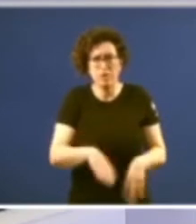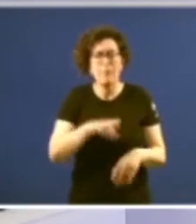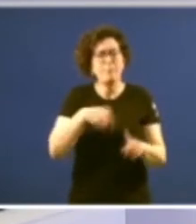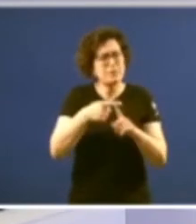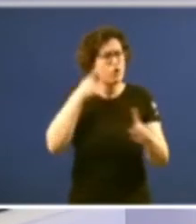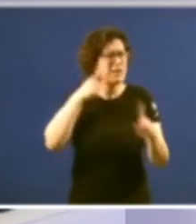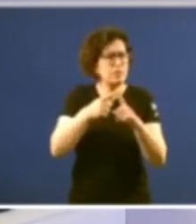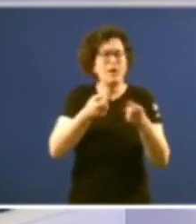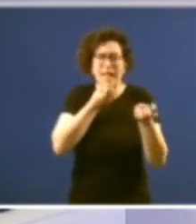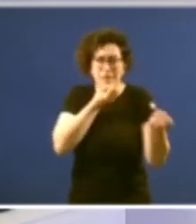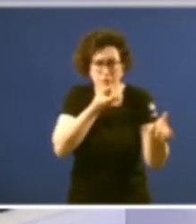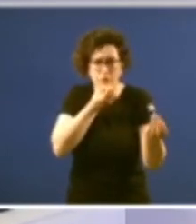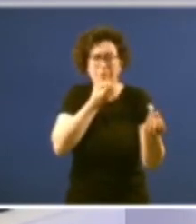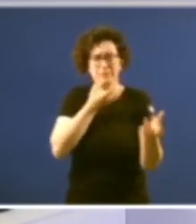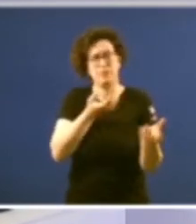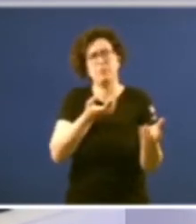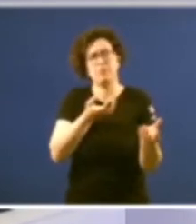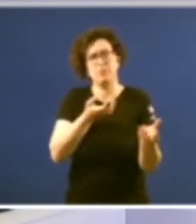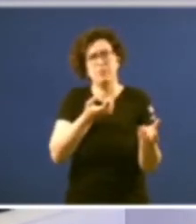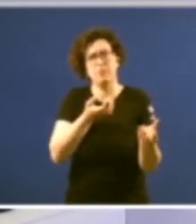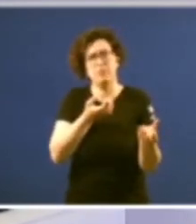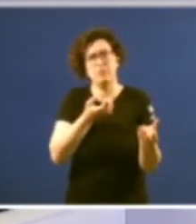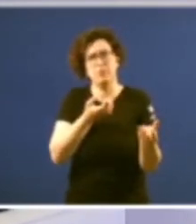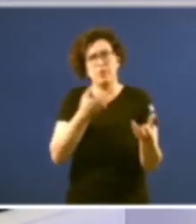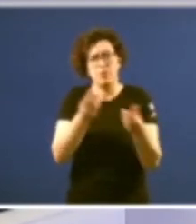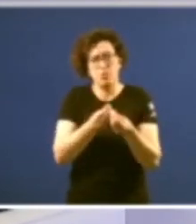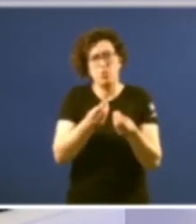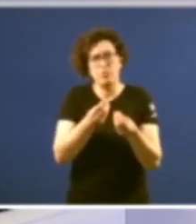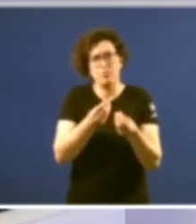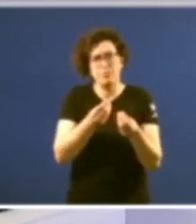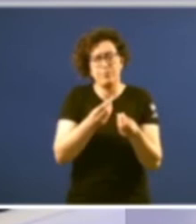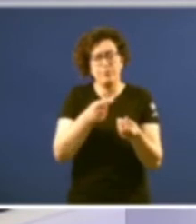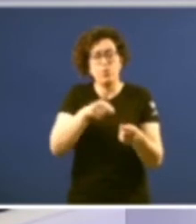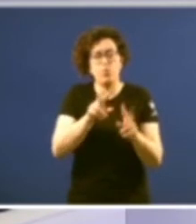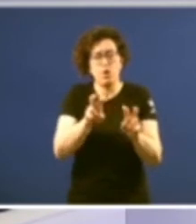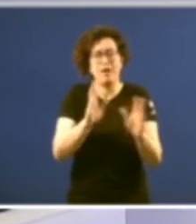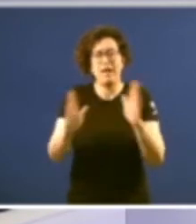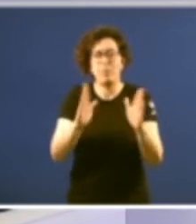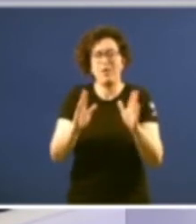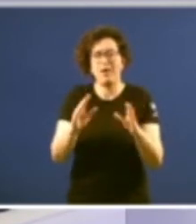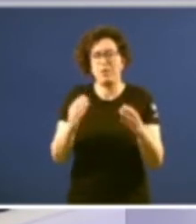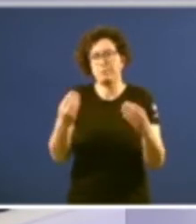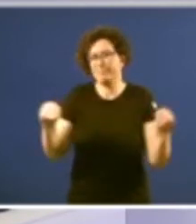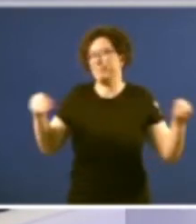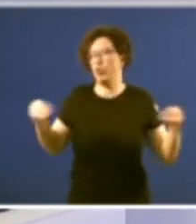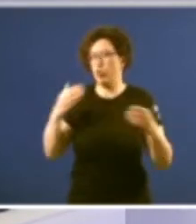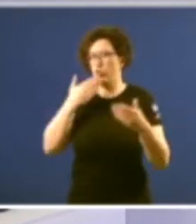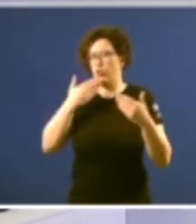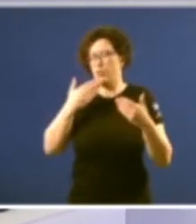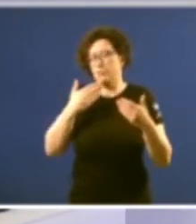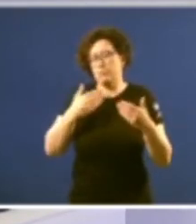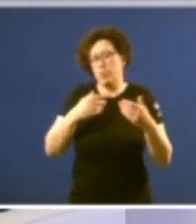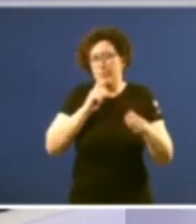na que deixou impronta unha ou deixou a súa pegada unha nova xeración de xornalistas que soubo actuar con